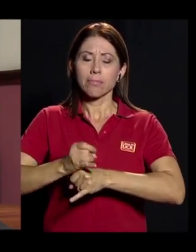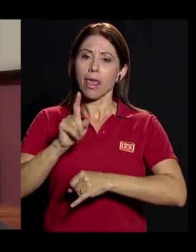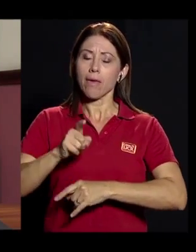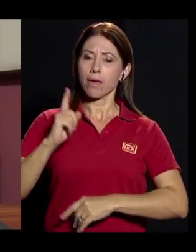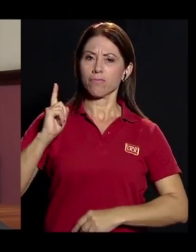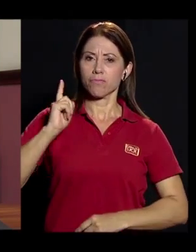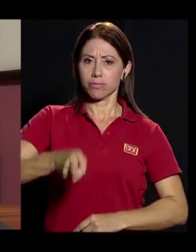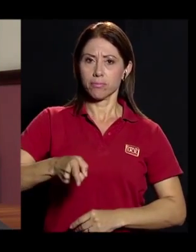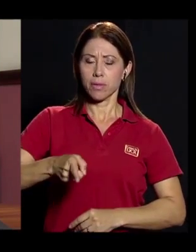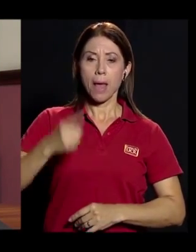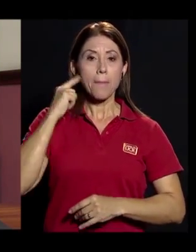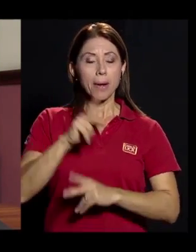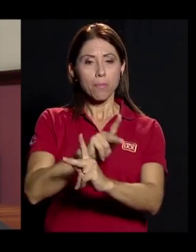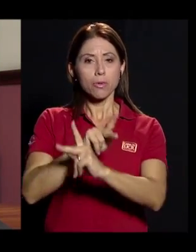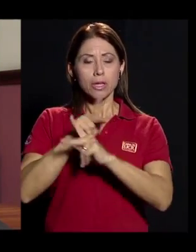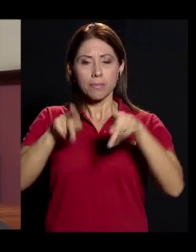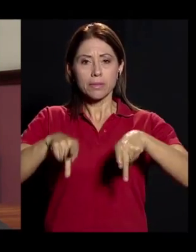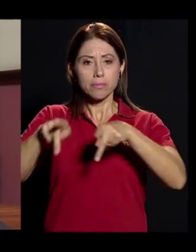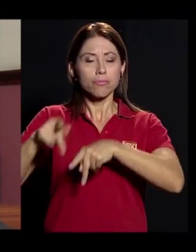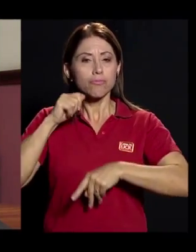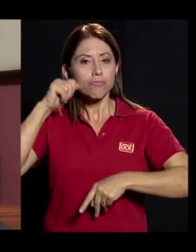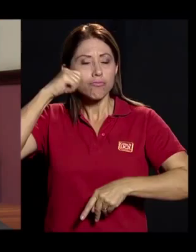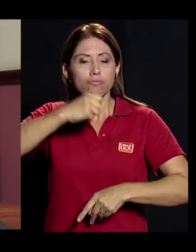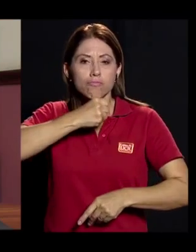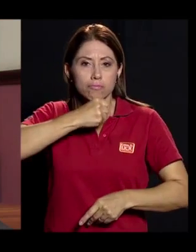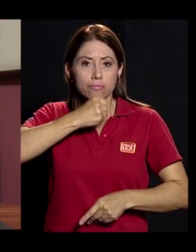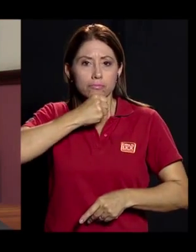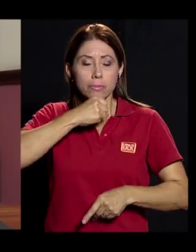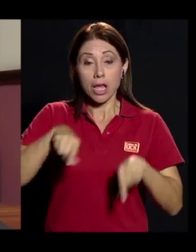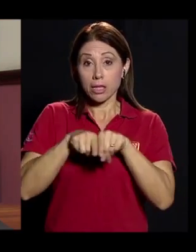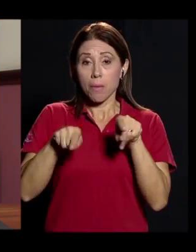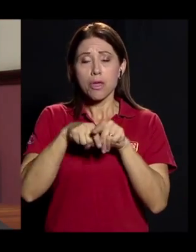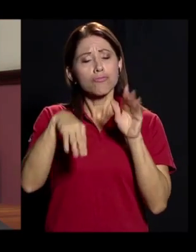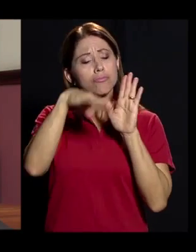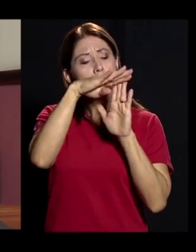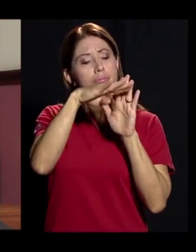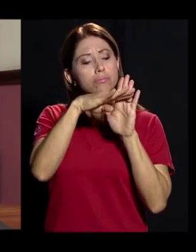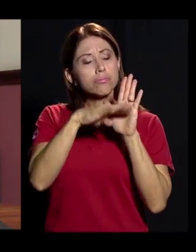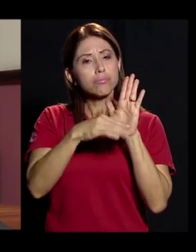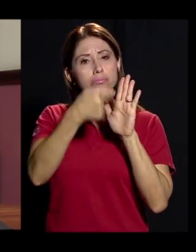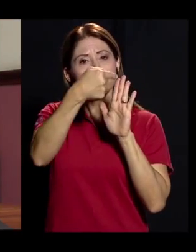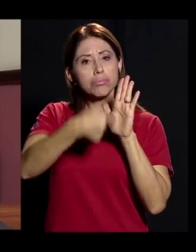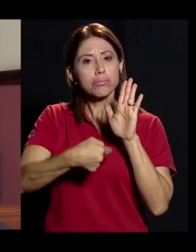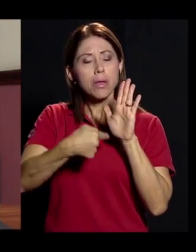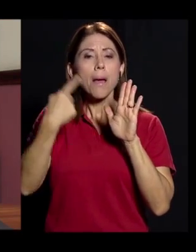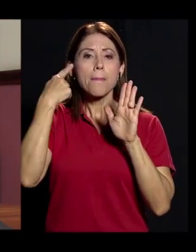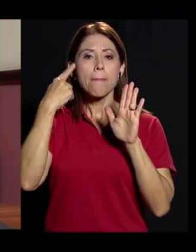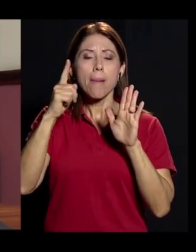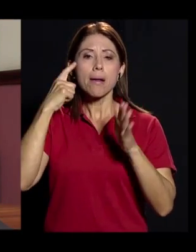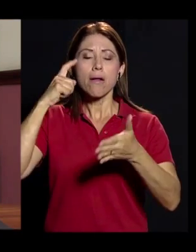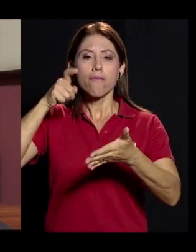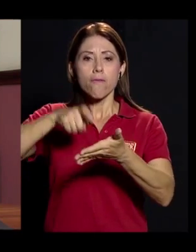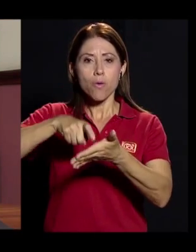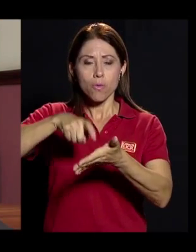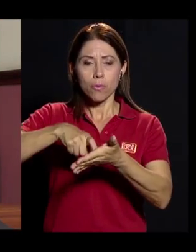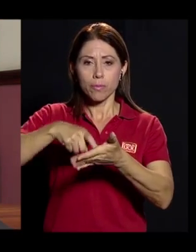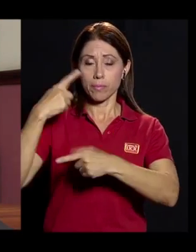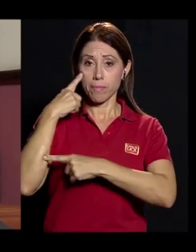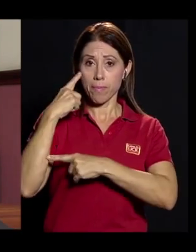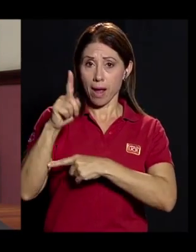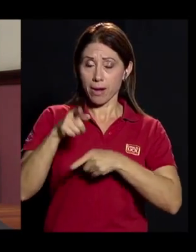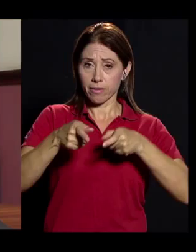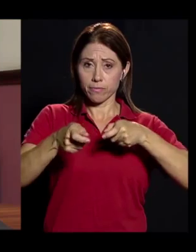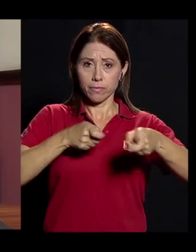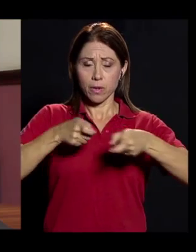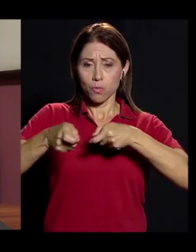que proteja a las personas adultas mayores y establezca las pautas necesarias para el reconocimiento, para